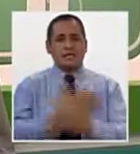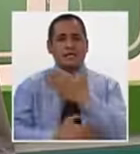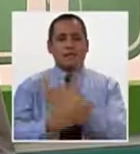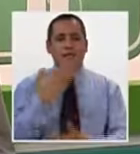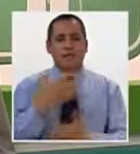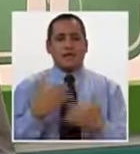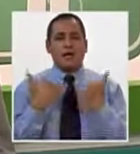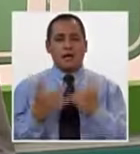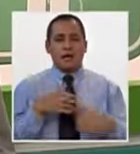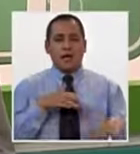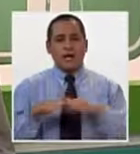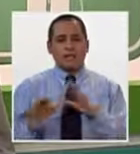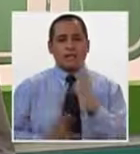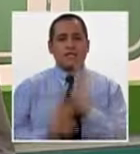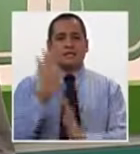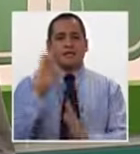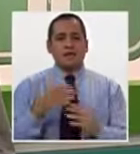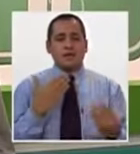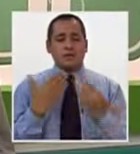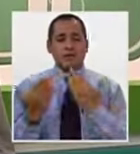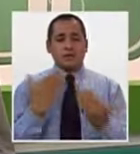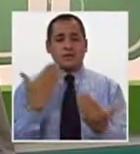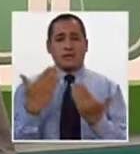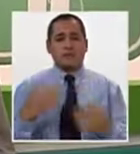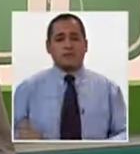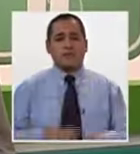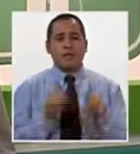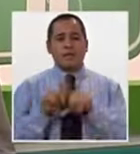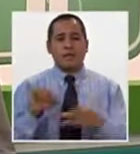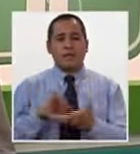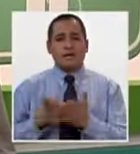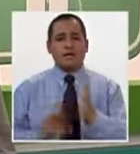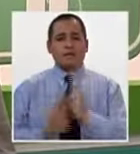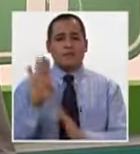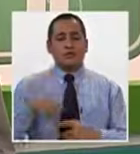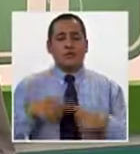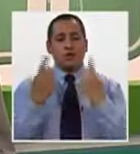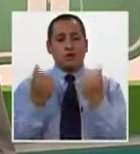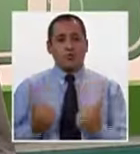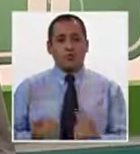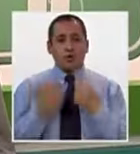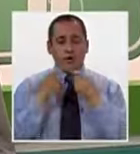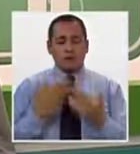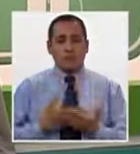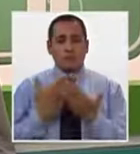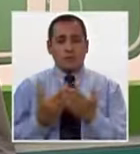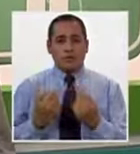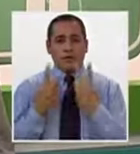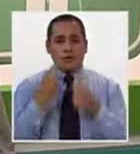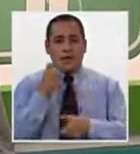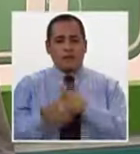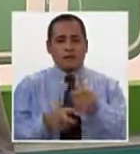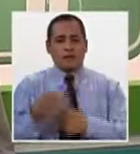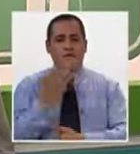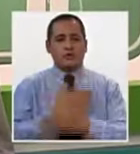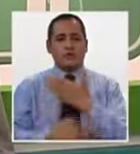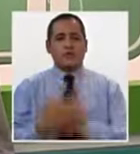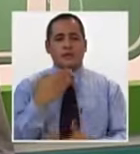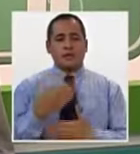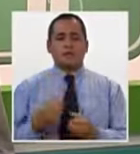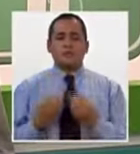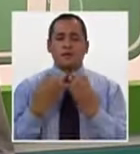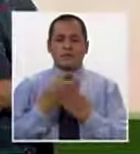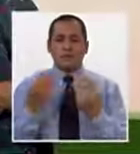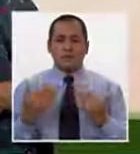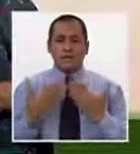discapacidad, hacia el desarrollo, hacia la modernidad, y que el crecimiento económico impacte también en las personas con discapacidad.